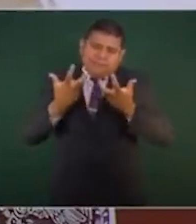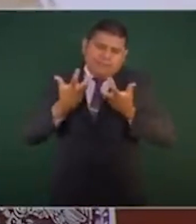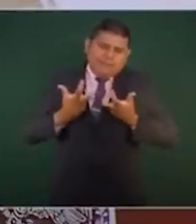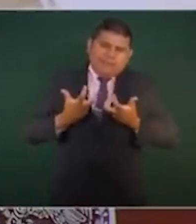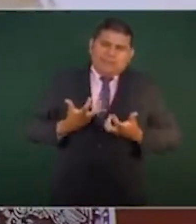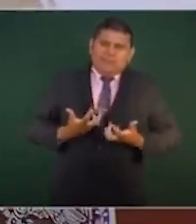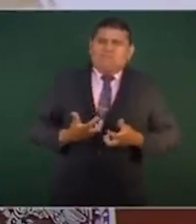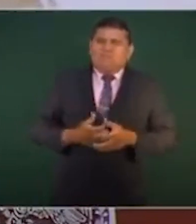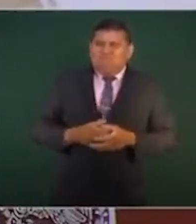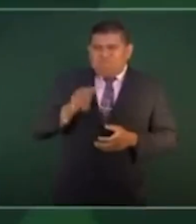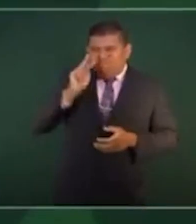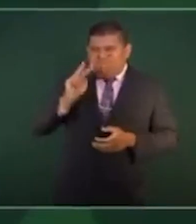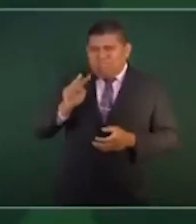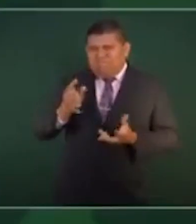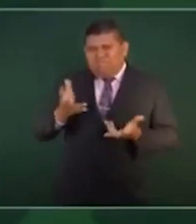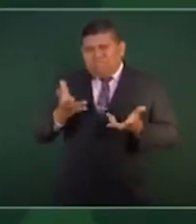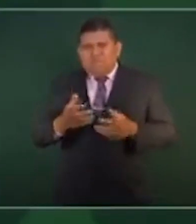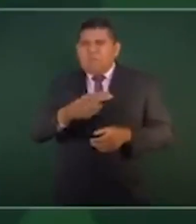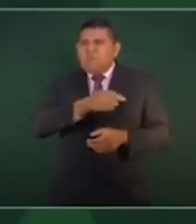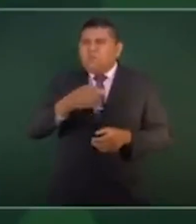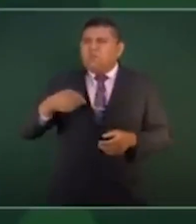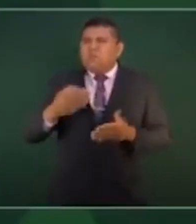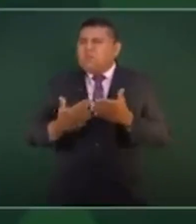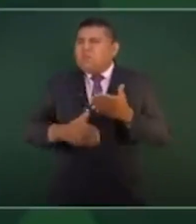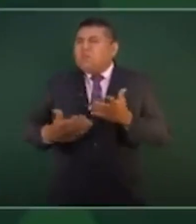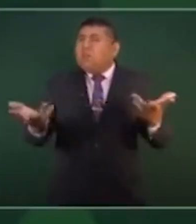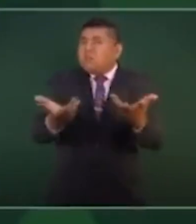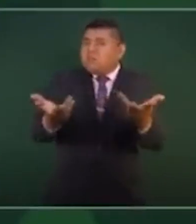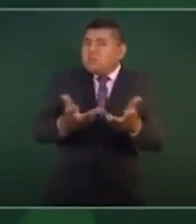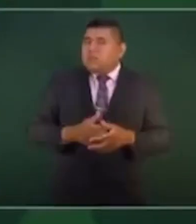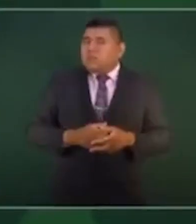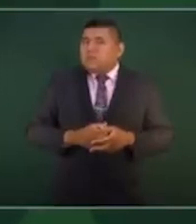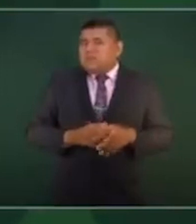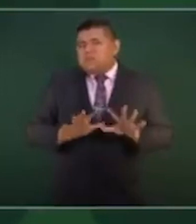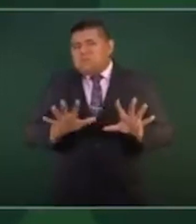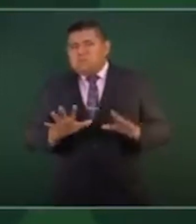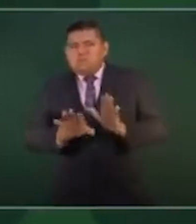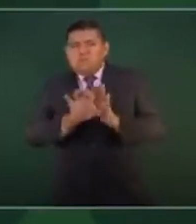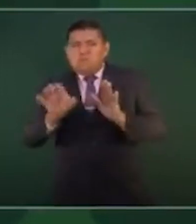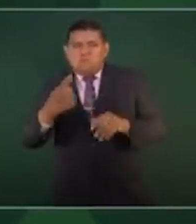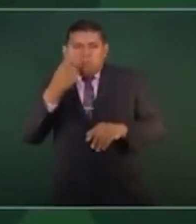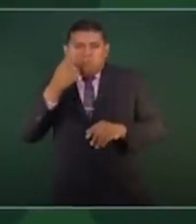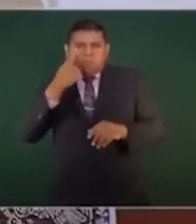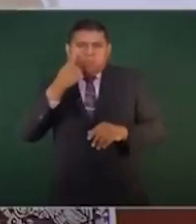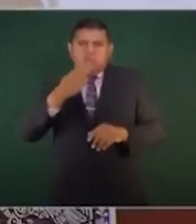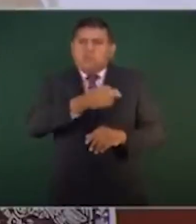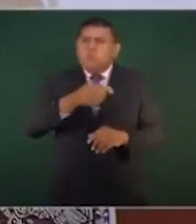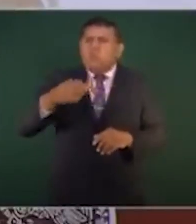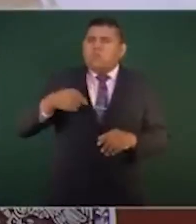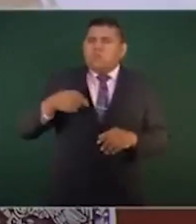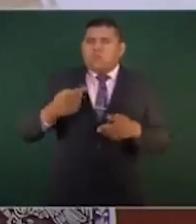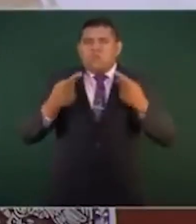cabo en Nayarit, y agregó que la Fiscalía Estatal investiga el hecho en coordinación con autoridades federales. López Obrador también